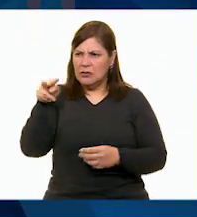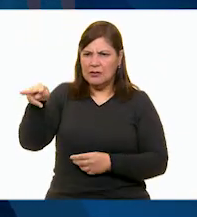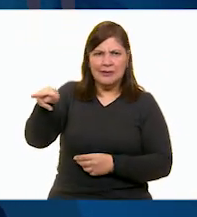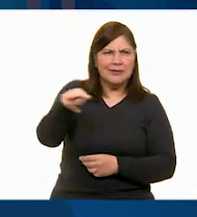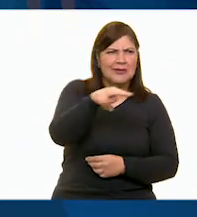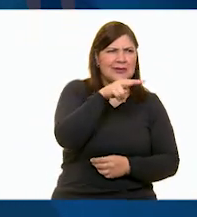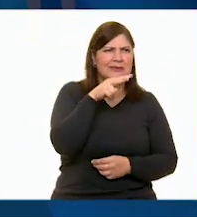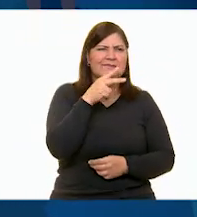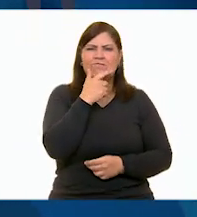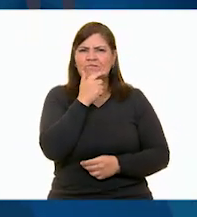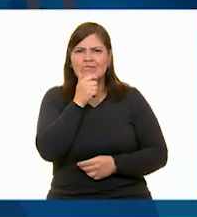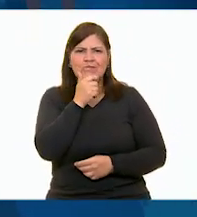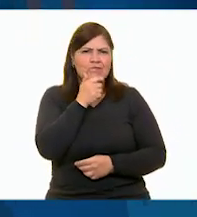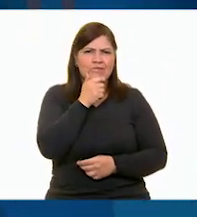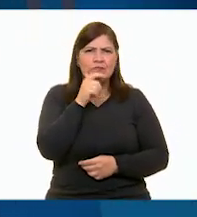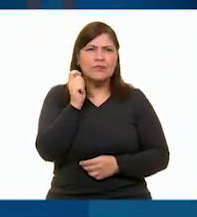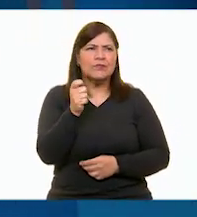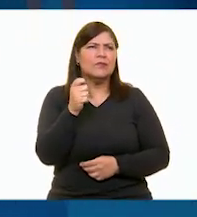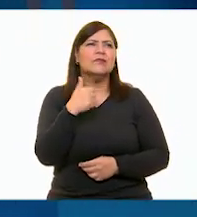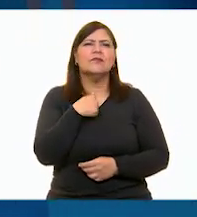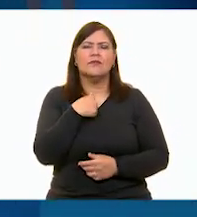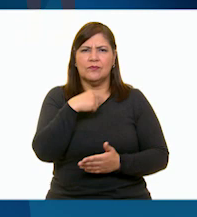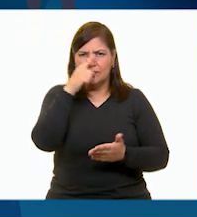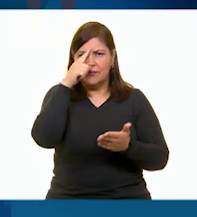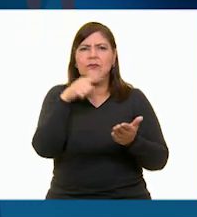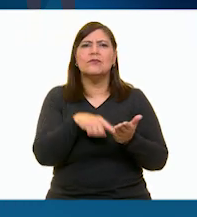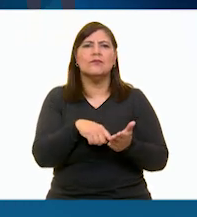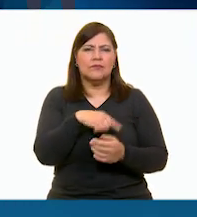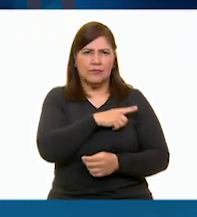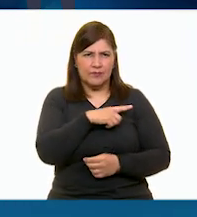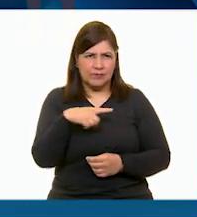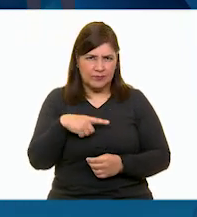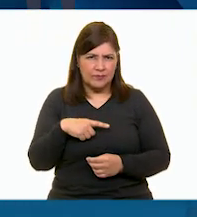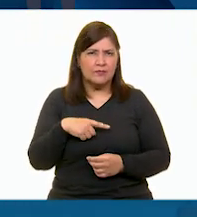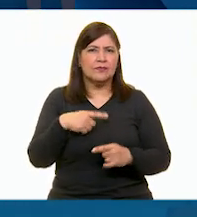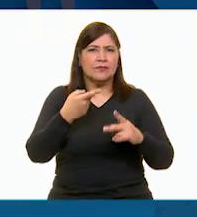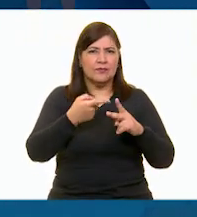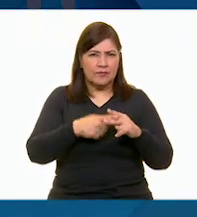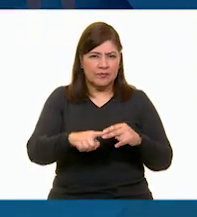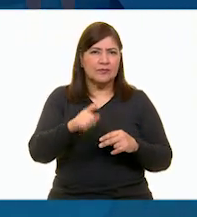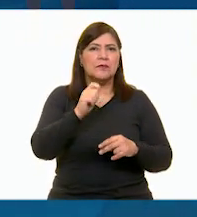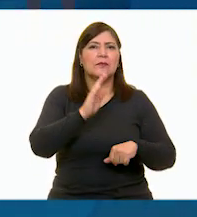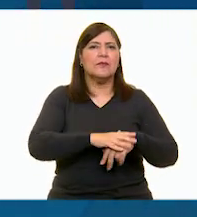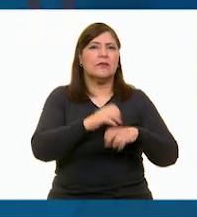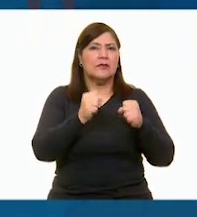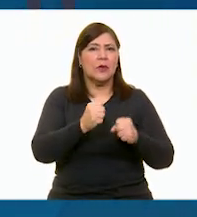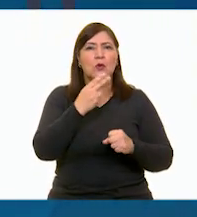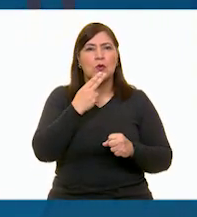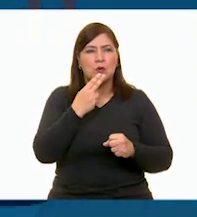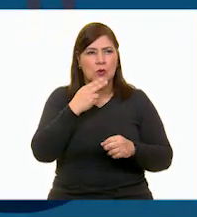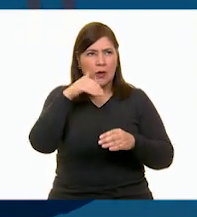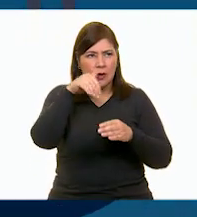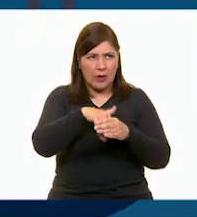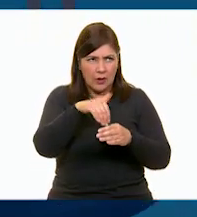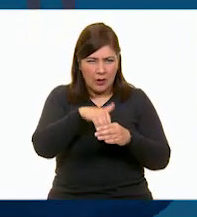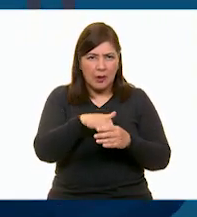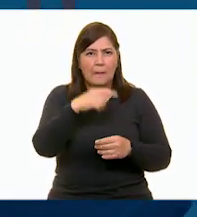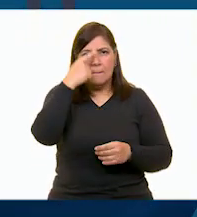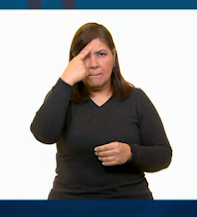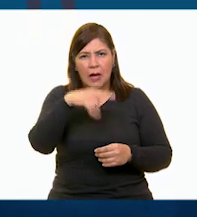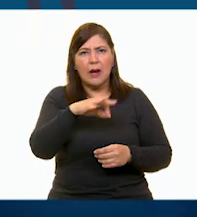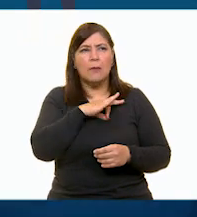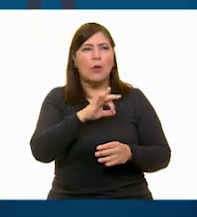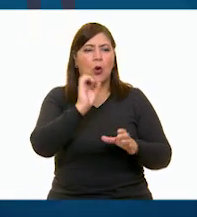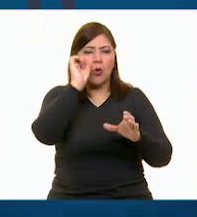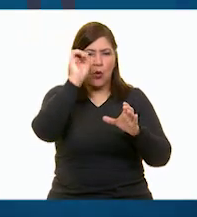Pues, yo creo que deberíamos de empezar a usar las bolsitas de Pérdiz para